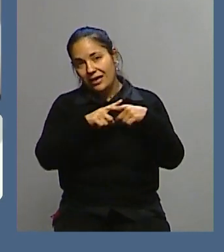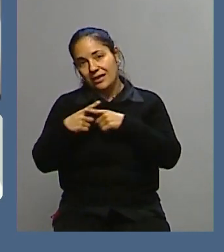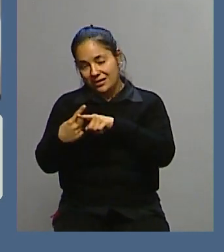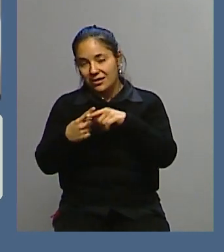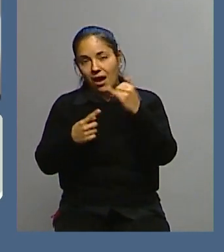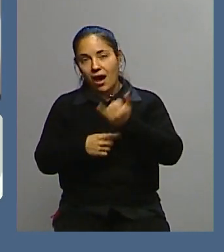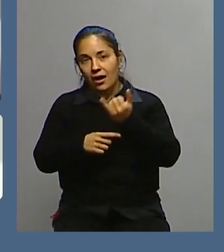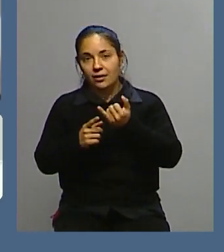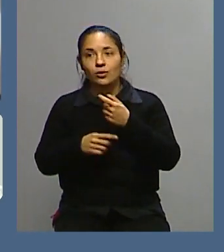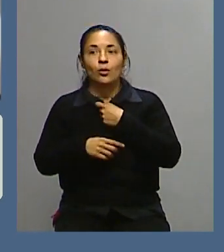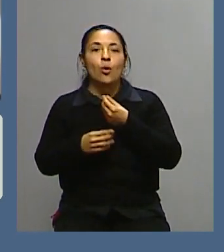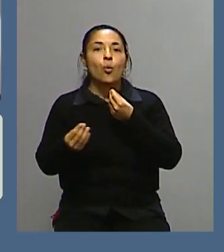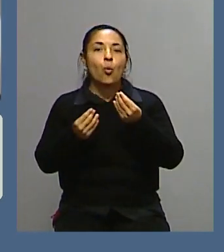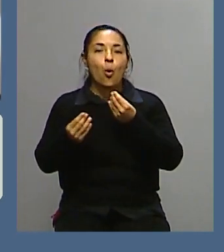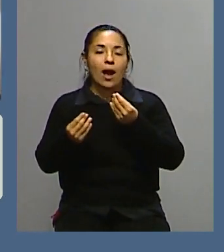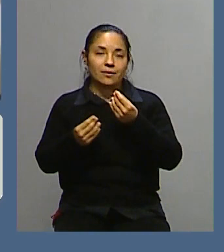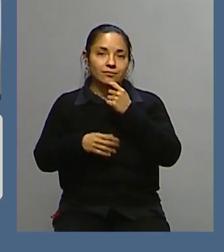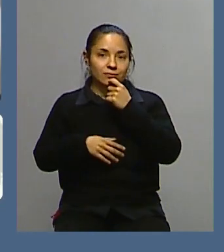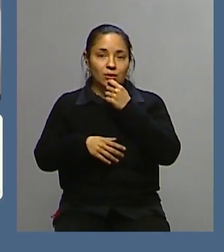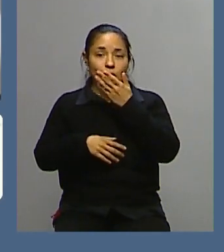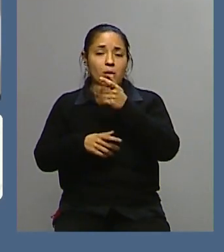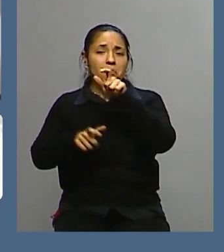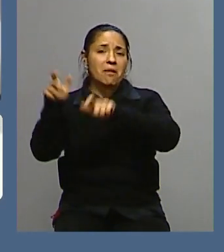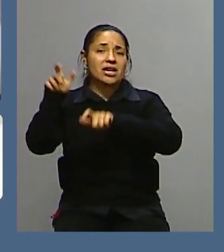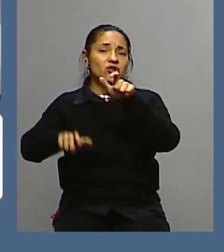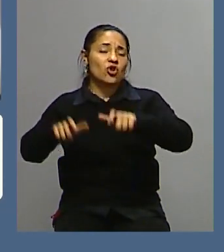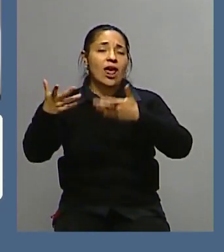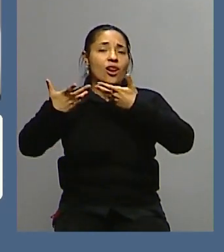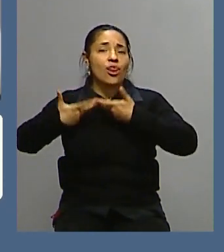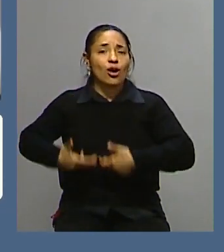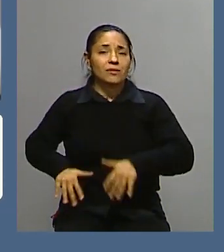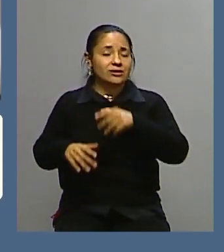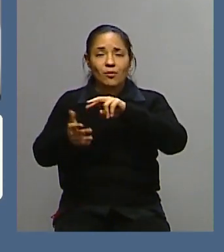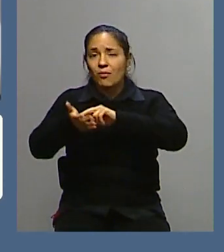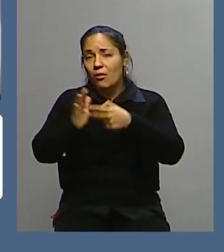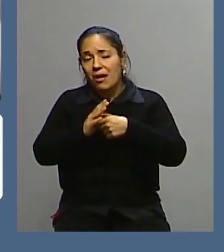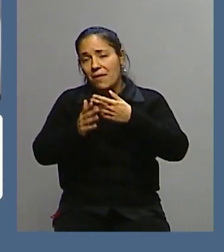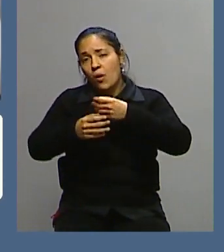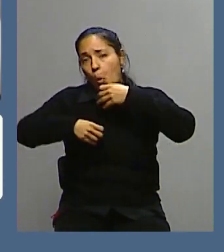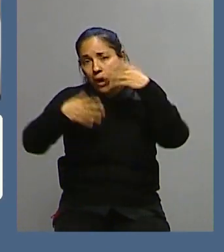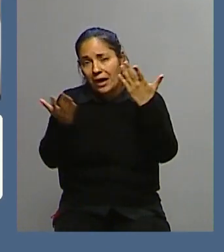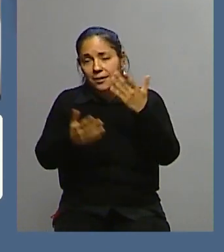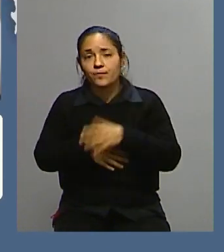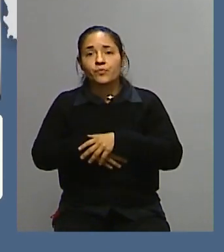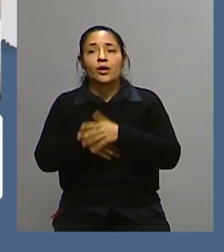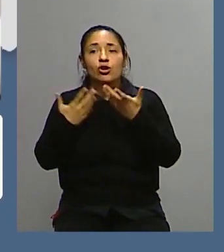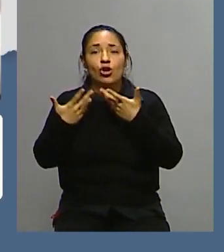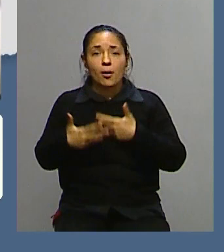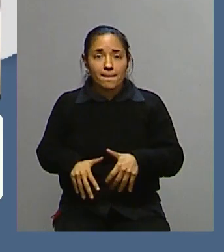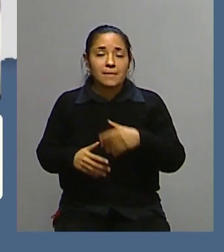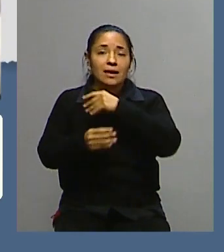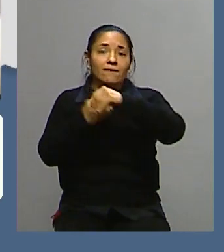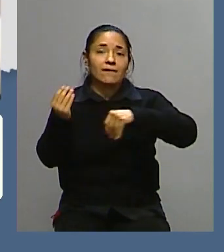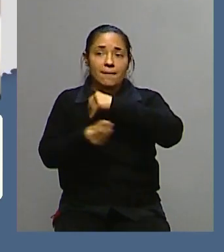humana y normal, estos son los dramas que le puede pasar a cualquier familia, pero bueno, cuán humana y normal puede ser una familia